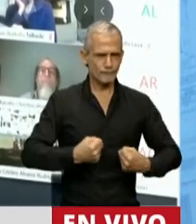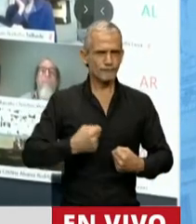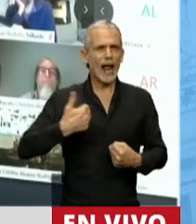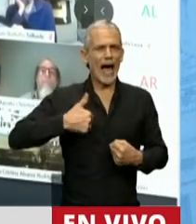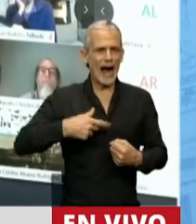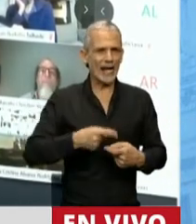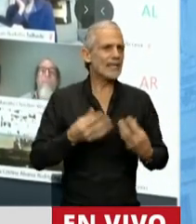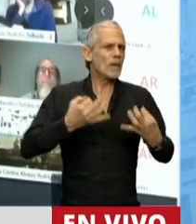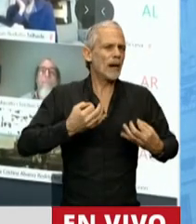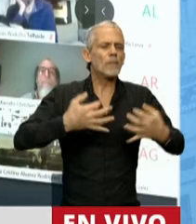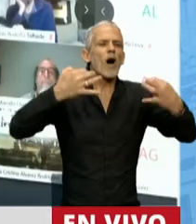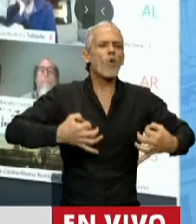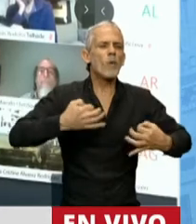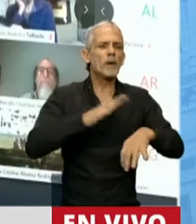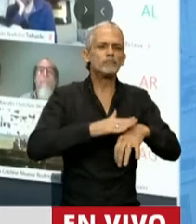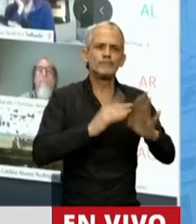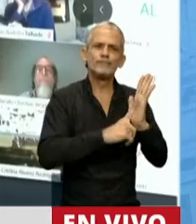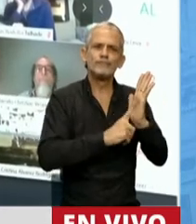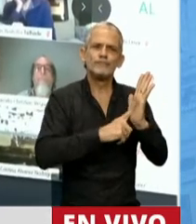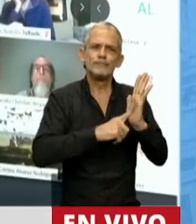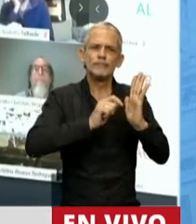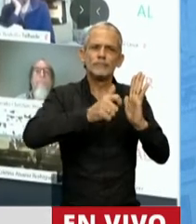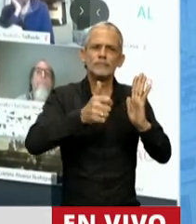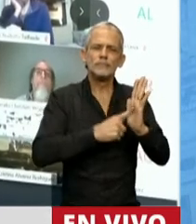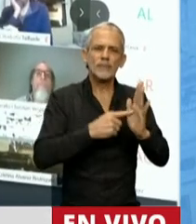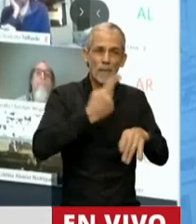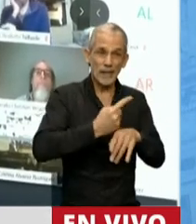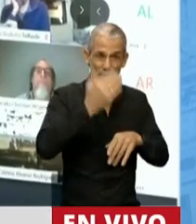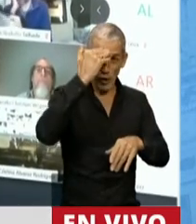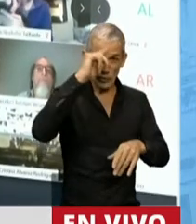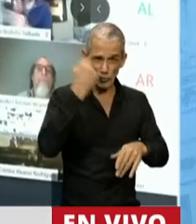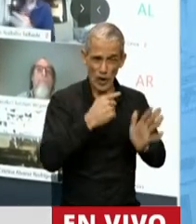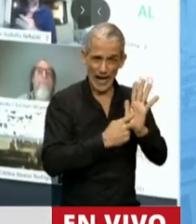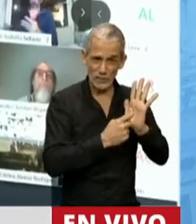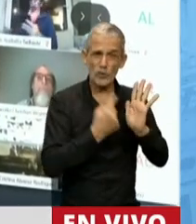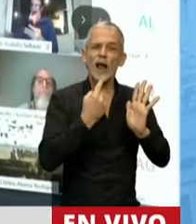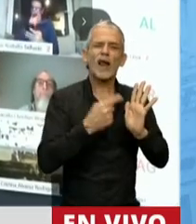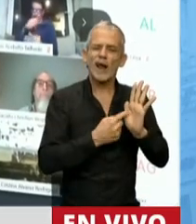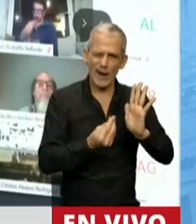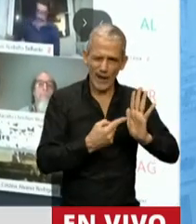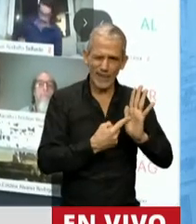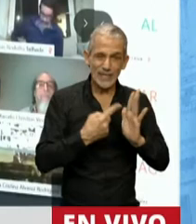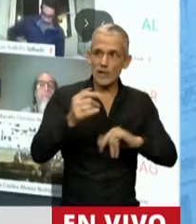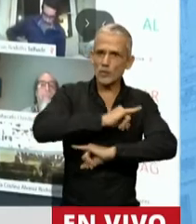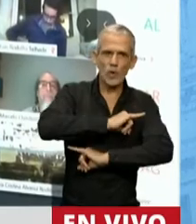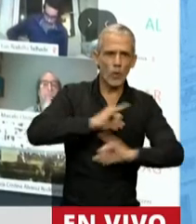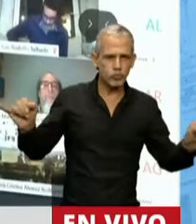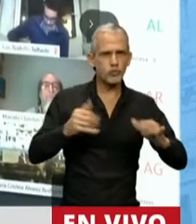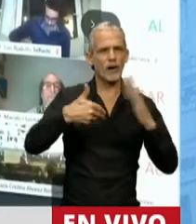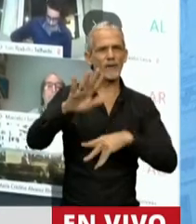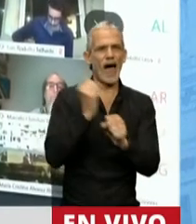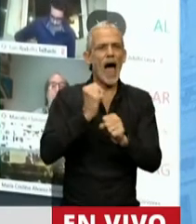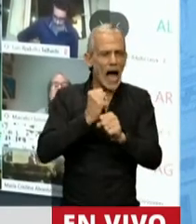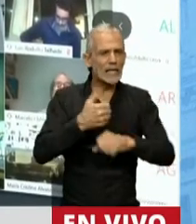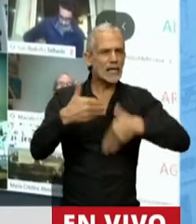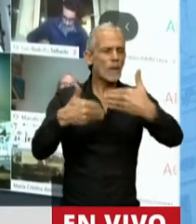con el cumplimiento de la cláusula transitoria primera de la Constitución Nacional y a la vez que anunció que se trabajará